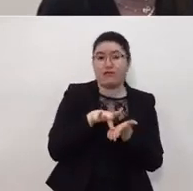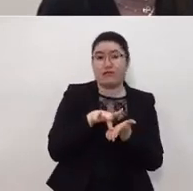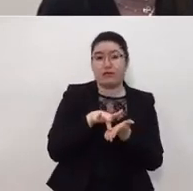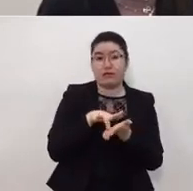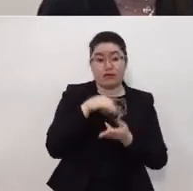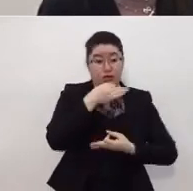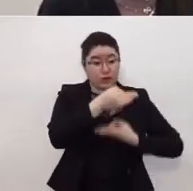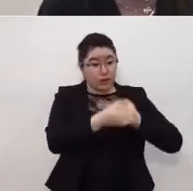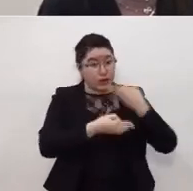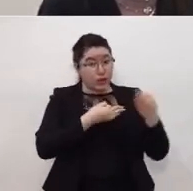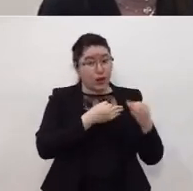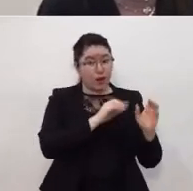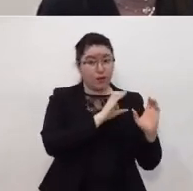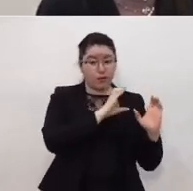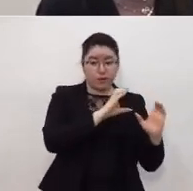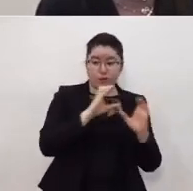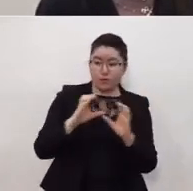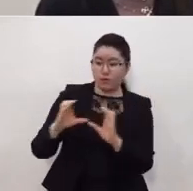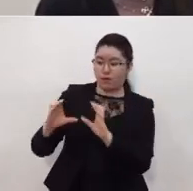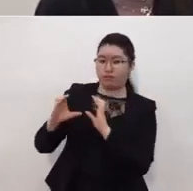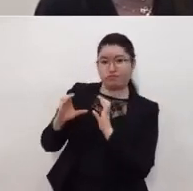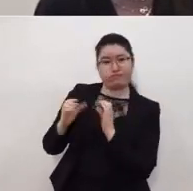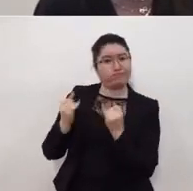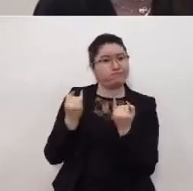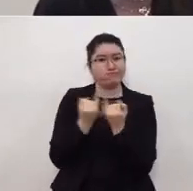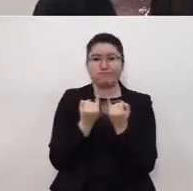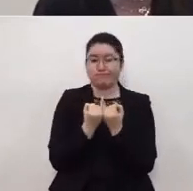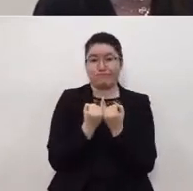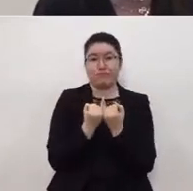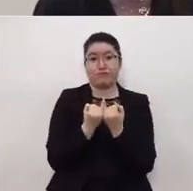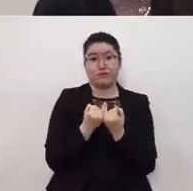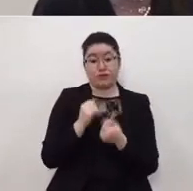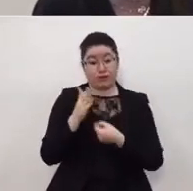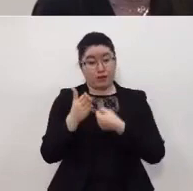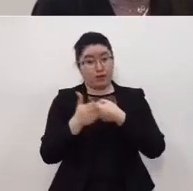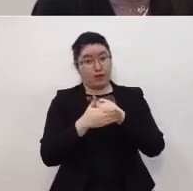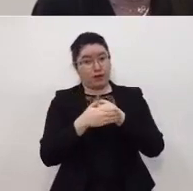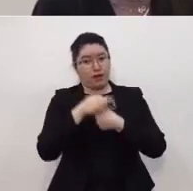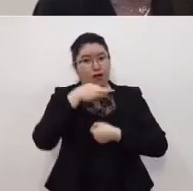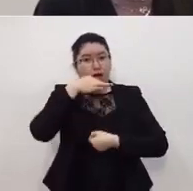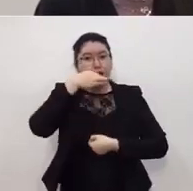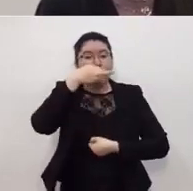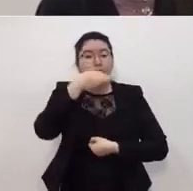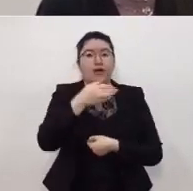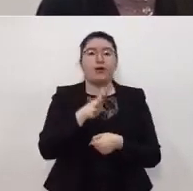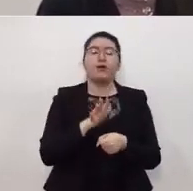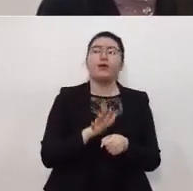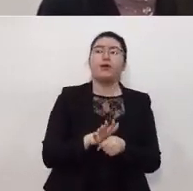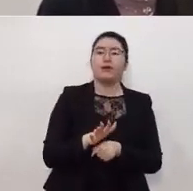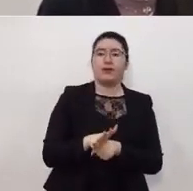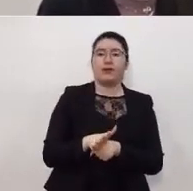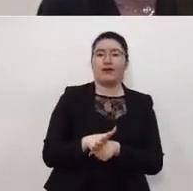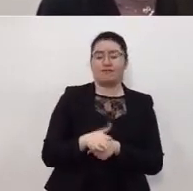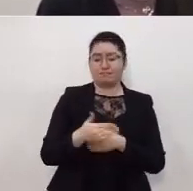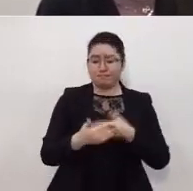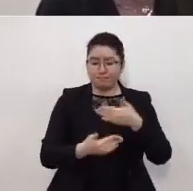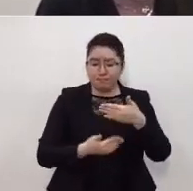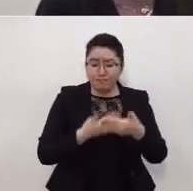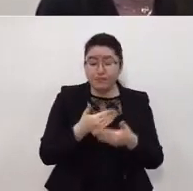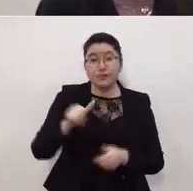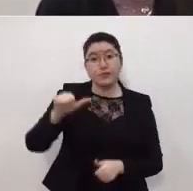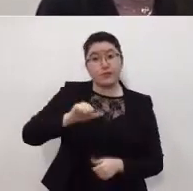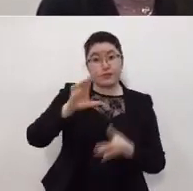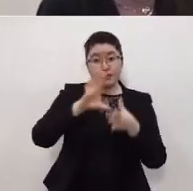todos cuidemos de todos estaremos dando a conocer los avances hoy en día quiero